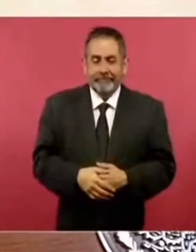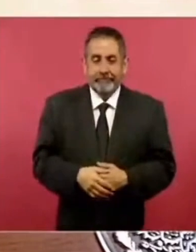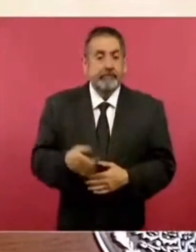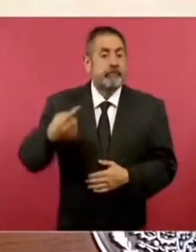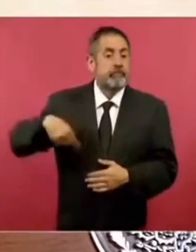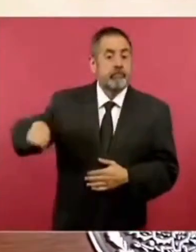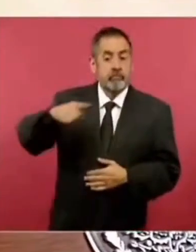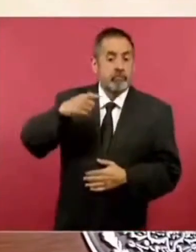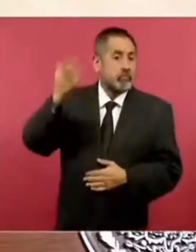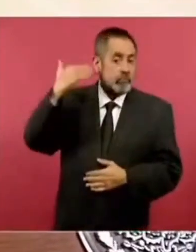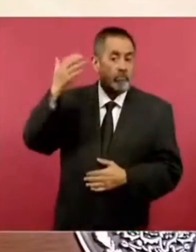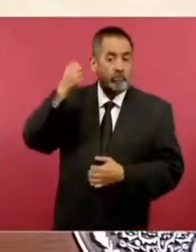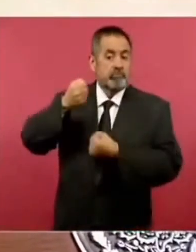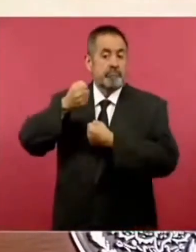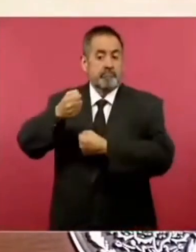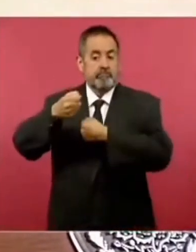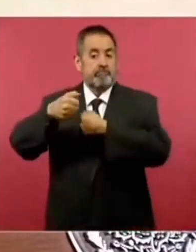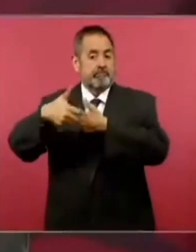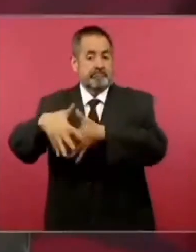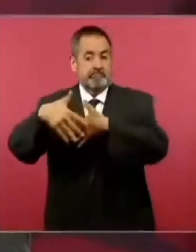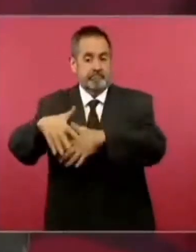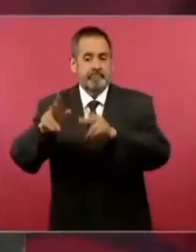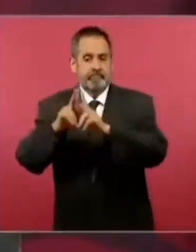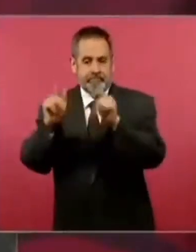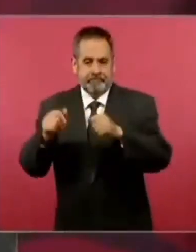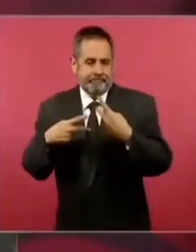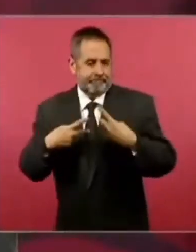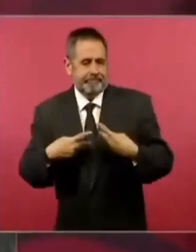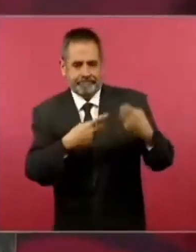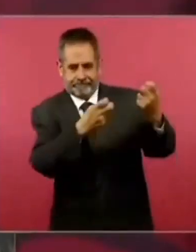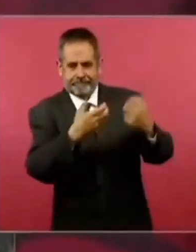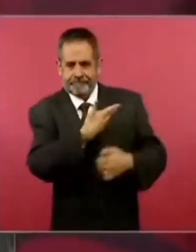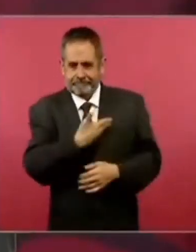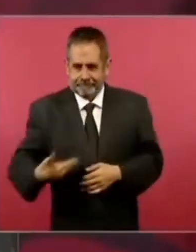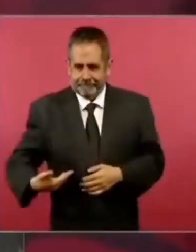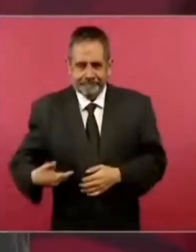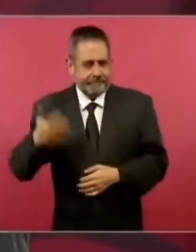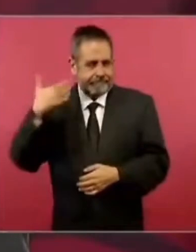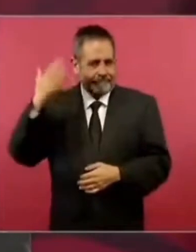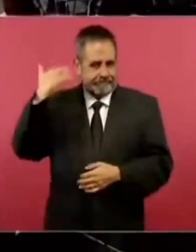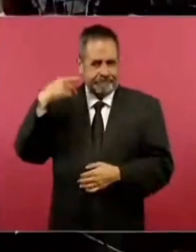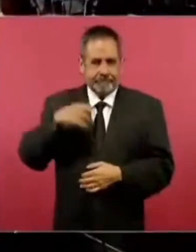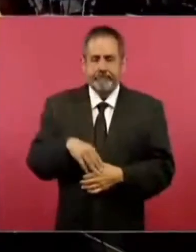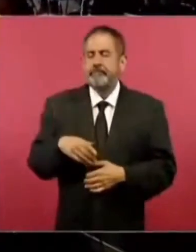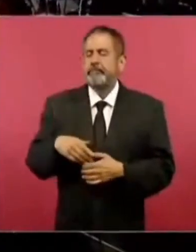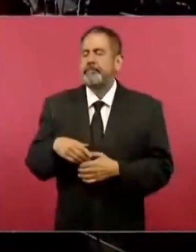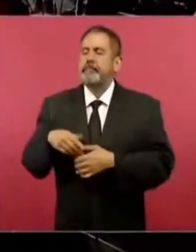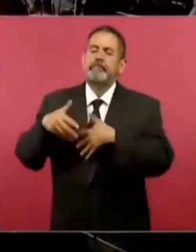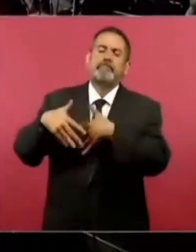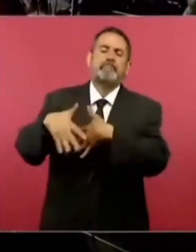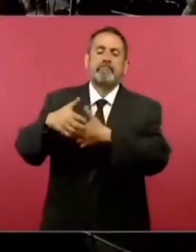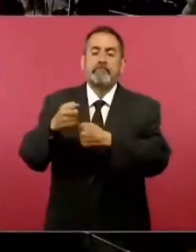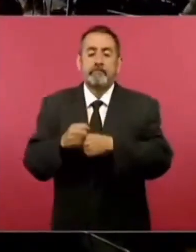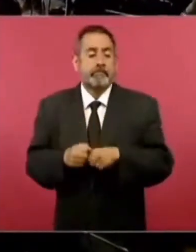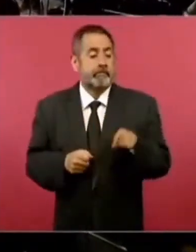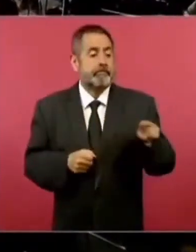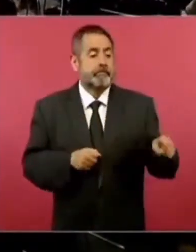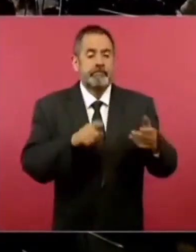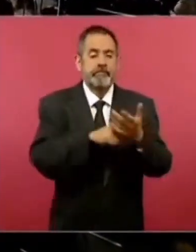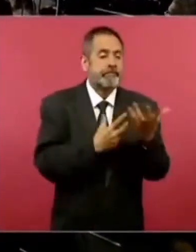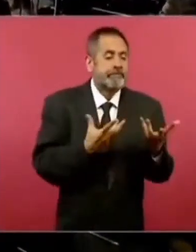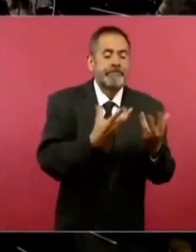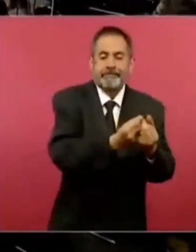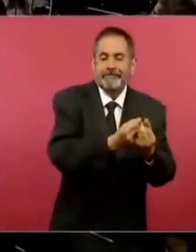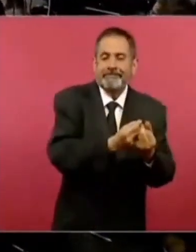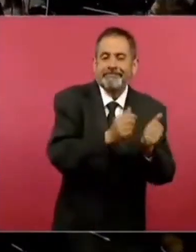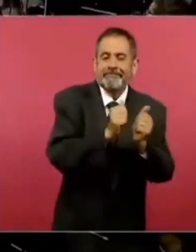protestando pacíficamente porque nos robaron la presidencia como él es filopanista